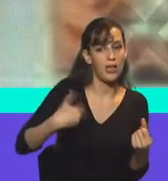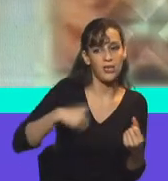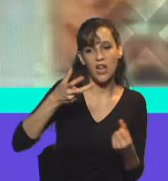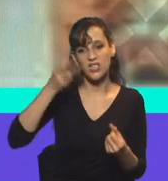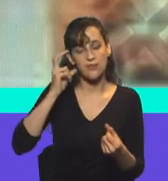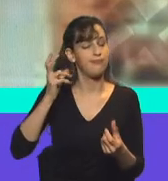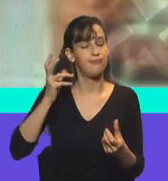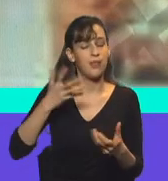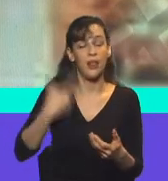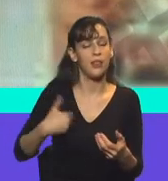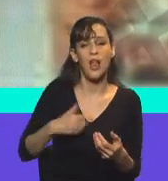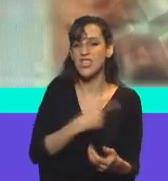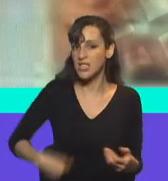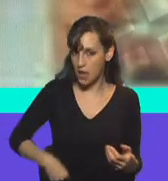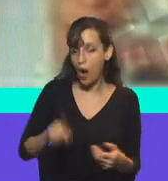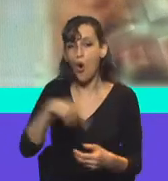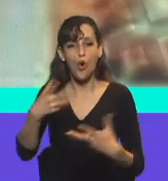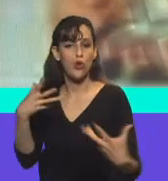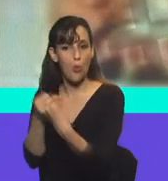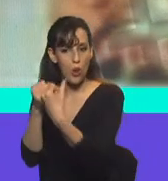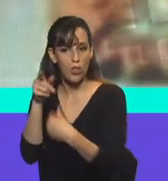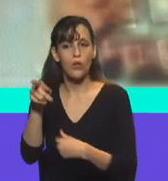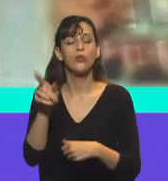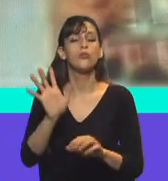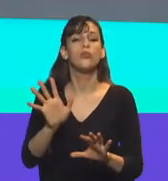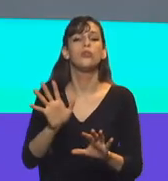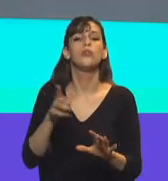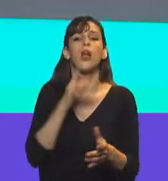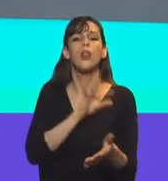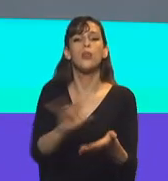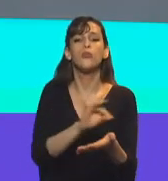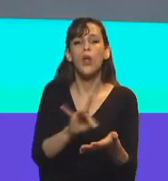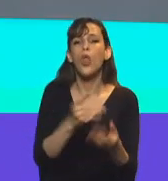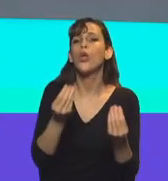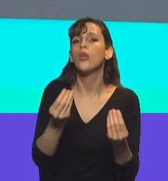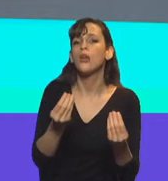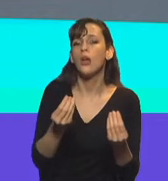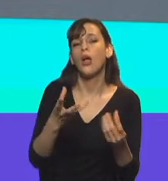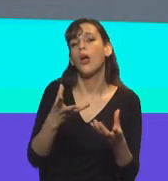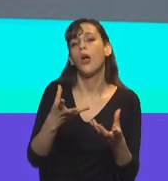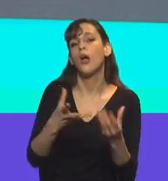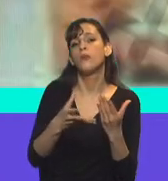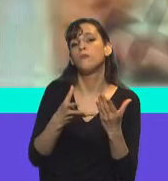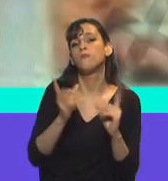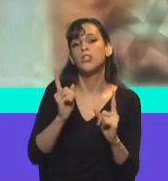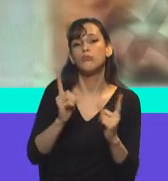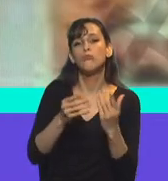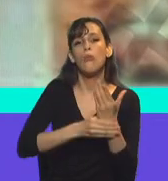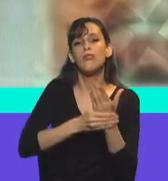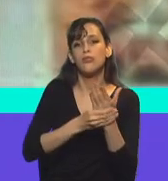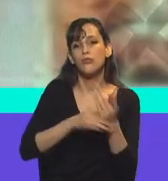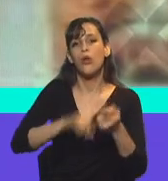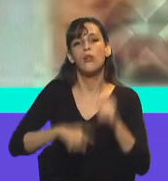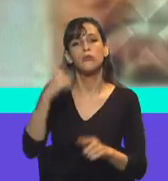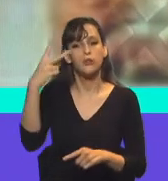Las preguntas, las consultas de los diputados se van a hacer vía Cancillería. Claro. Los diputados envían las preguntas a